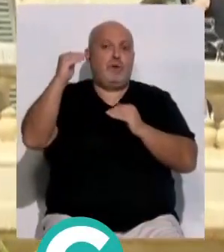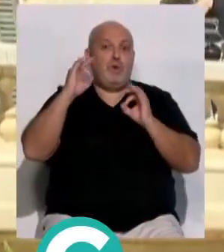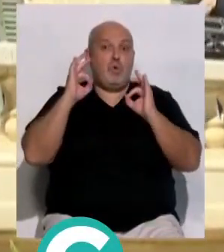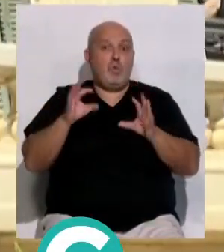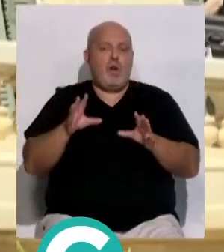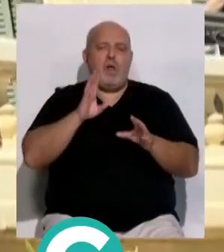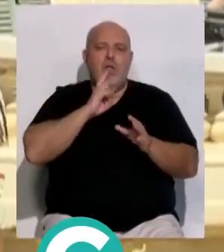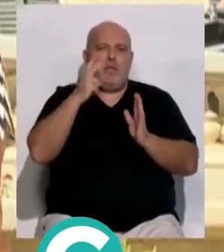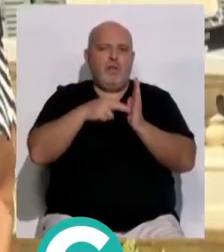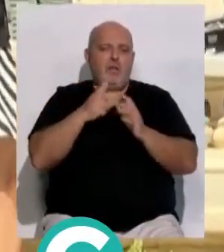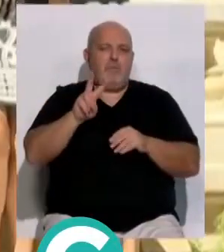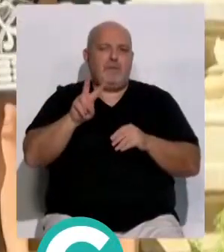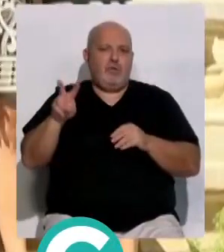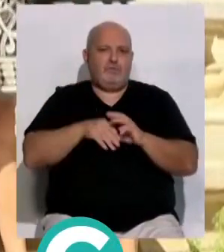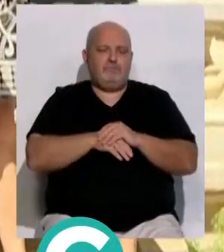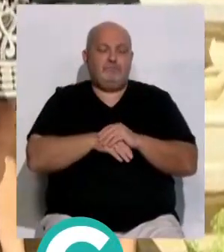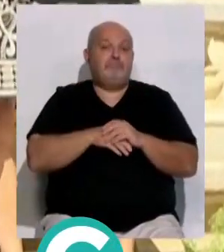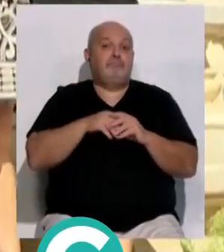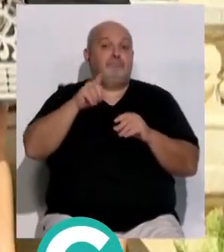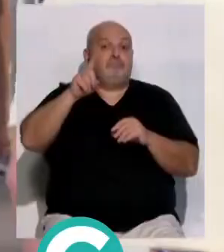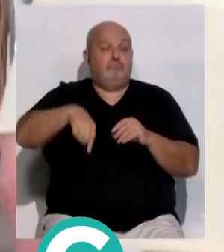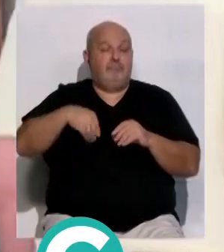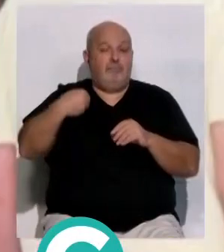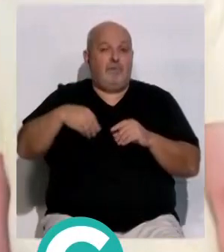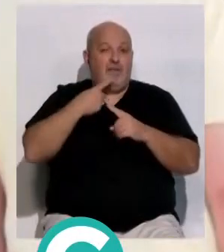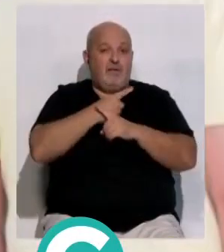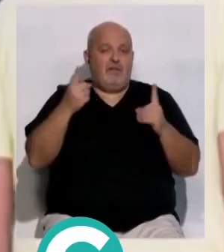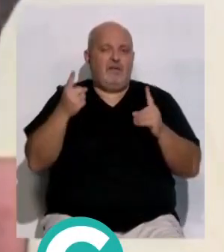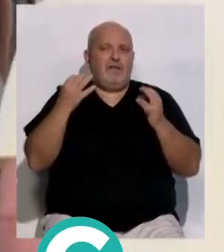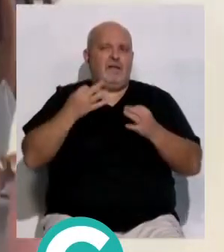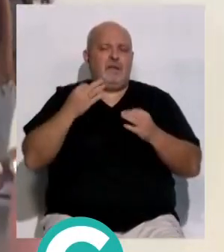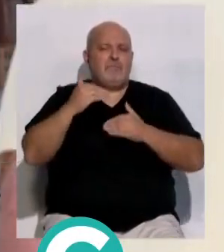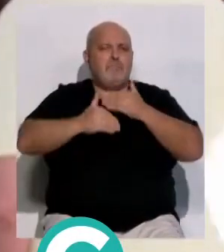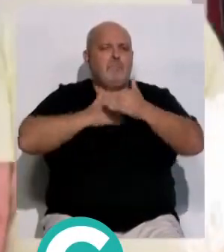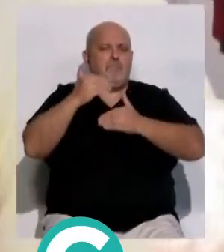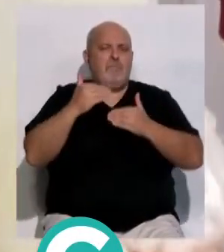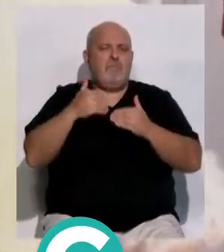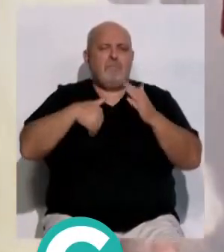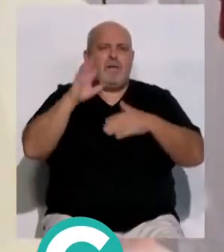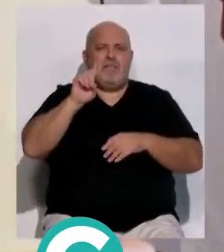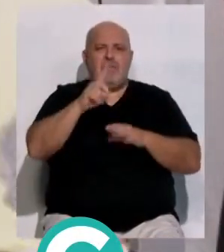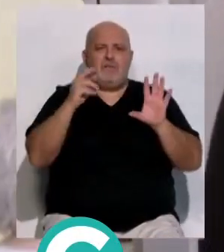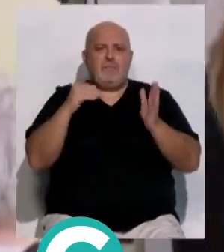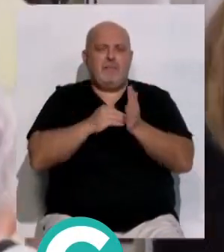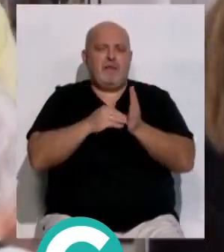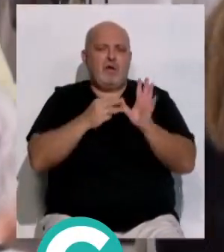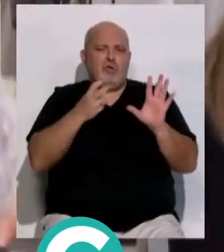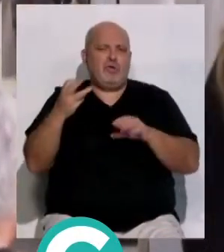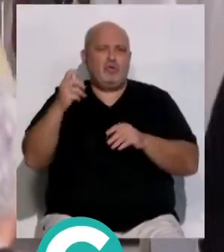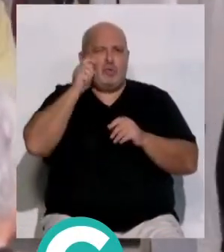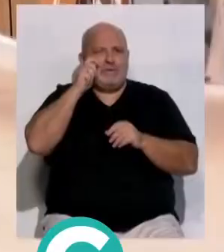mismo periodo de 2022. Asimismo la presidenta provincial ha destacado el crecimiento en más de 170.800